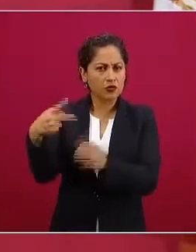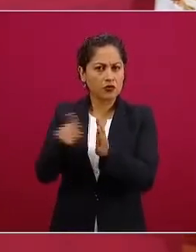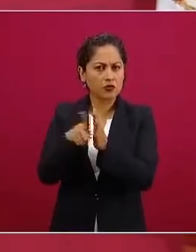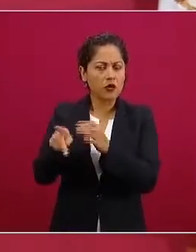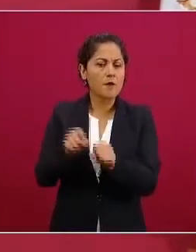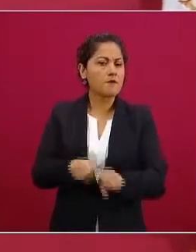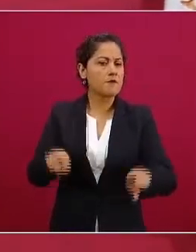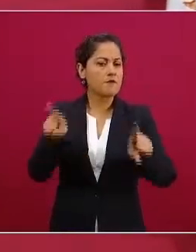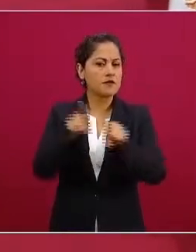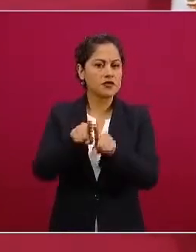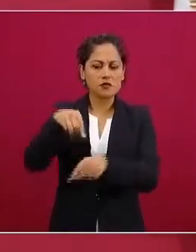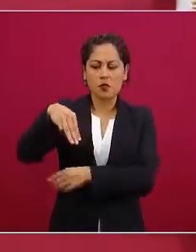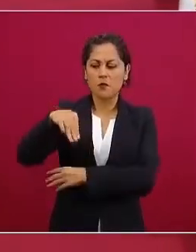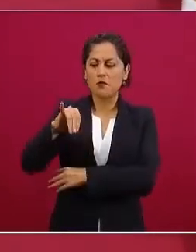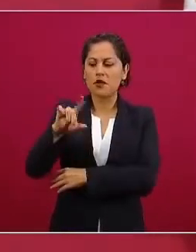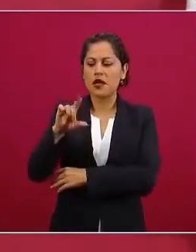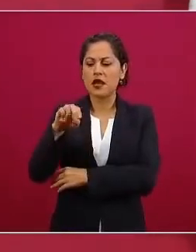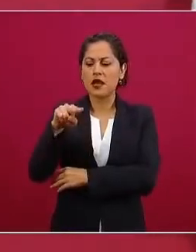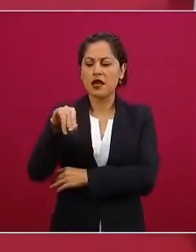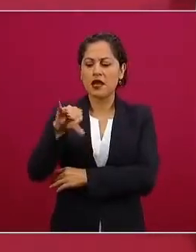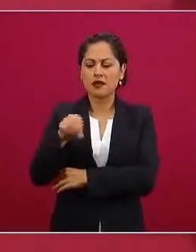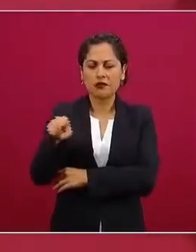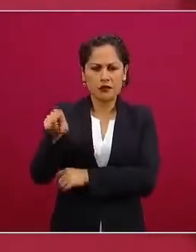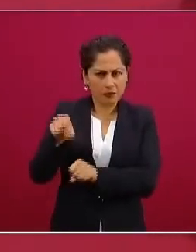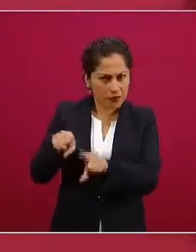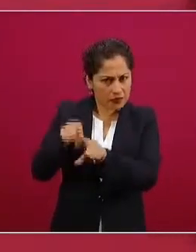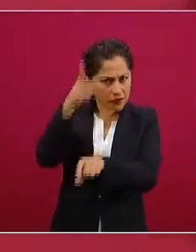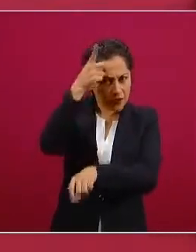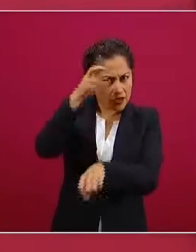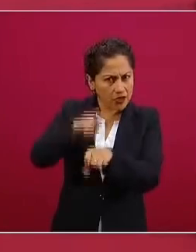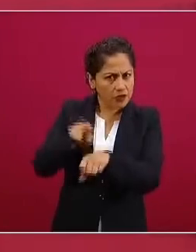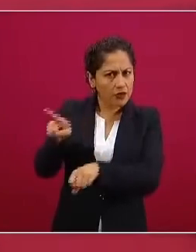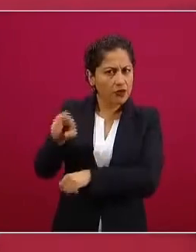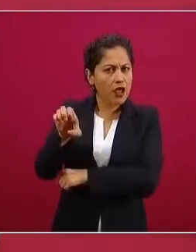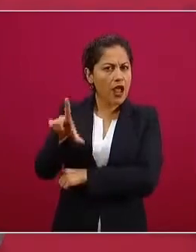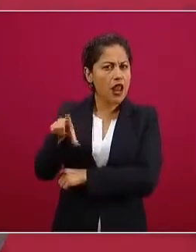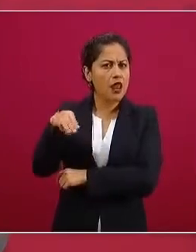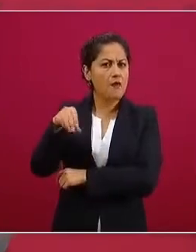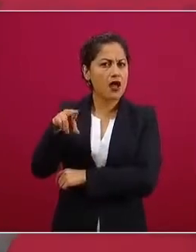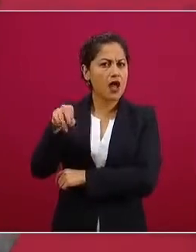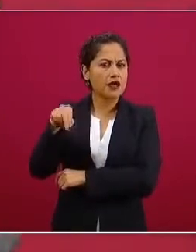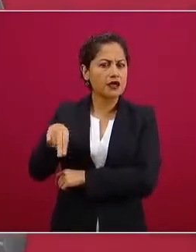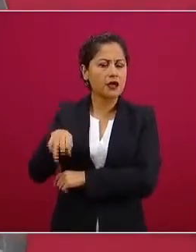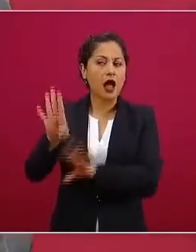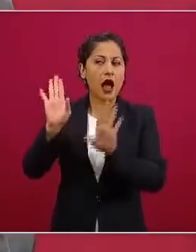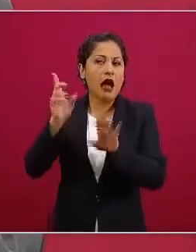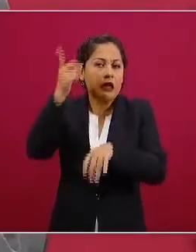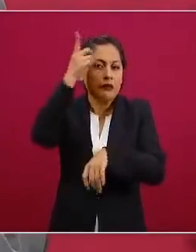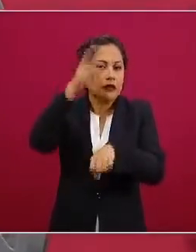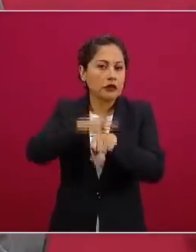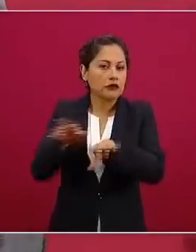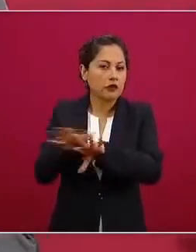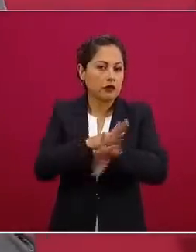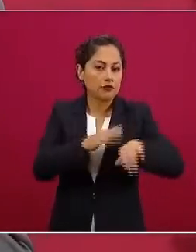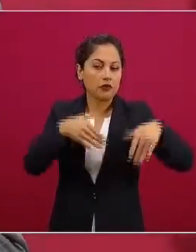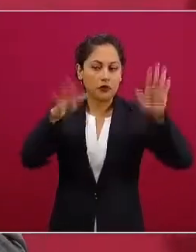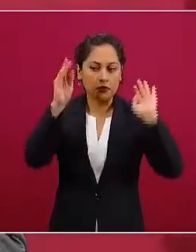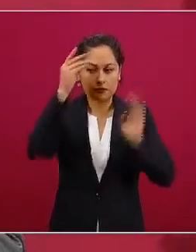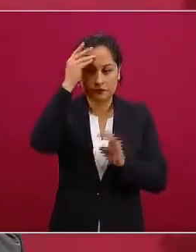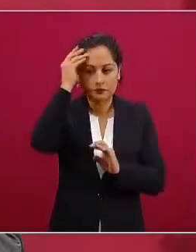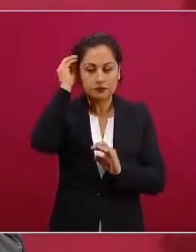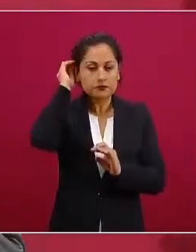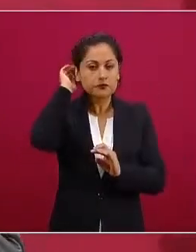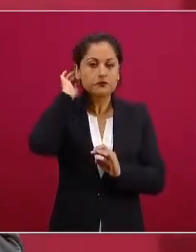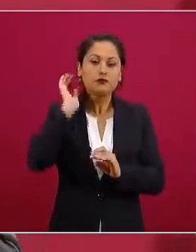Milenio no sé si todavía es director de Milenio Marín ya no ah bueno porque esos vienen de la